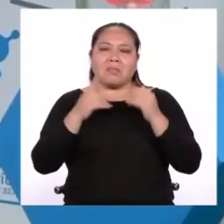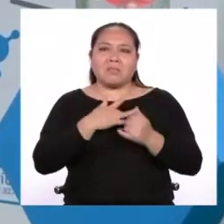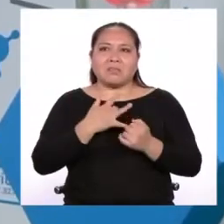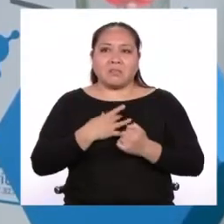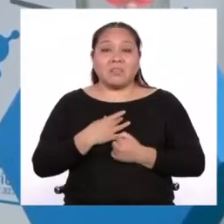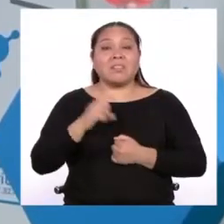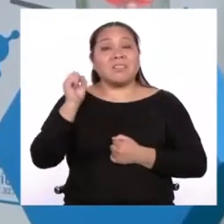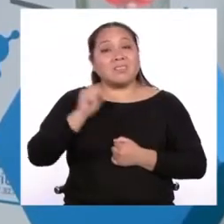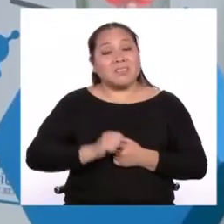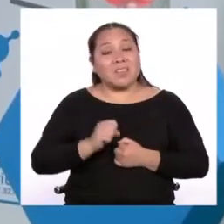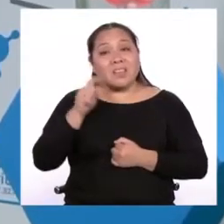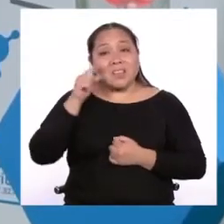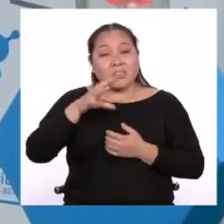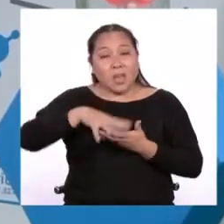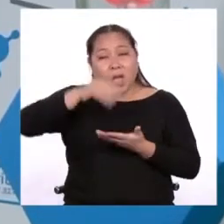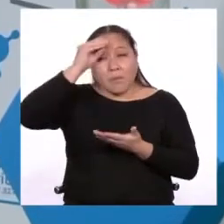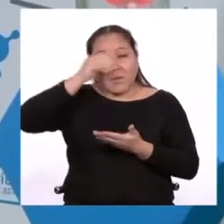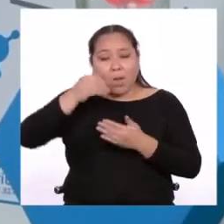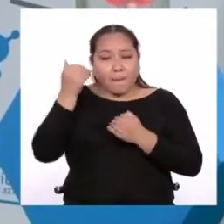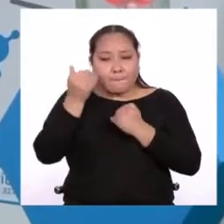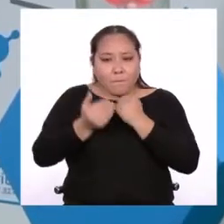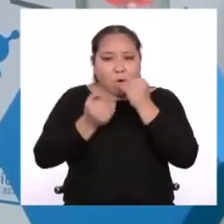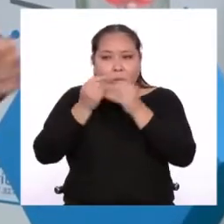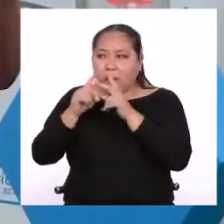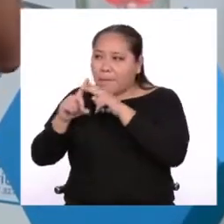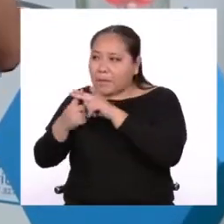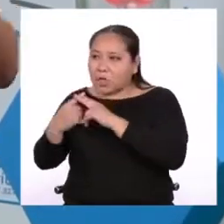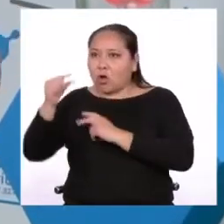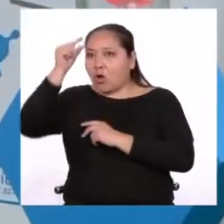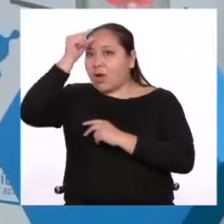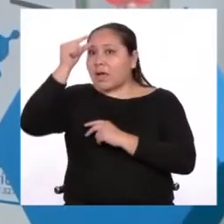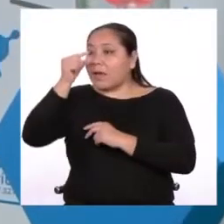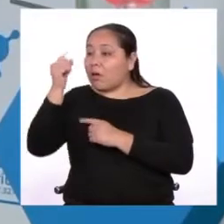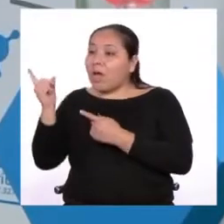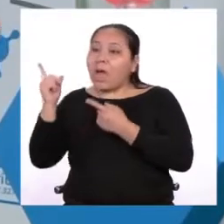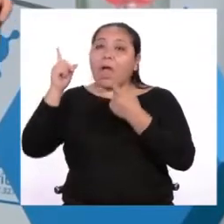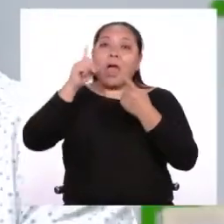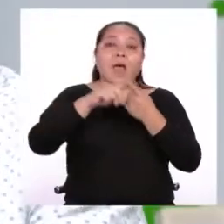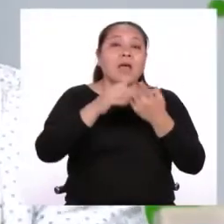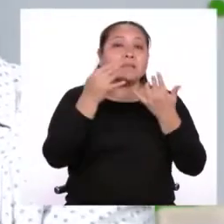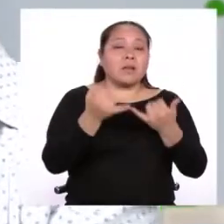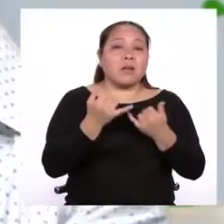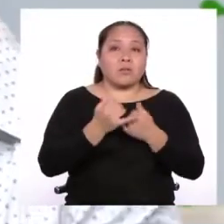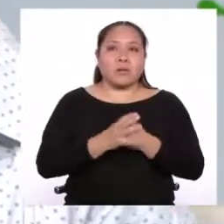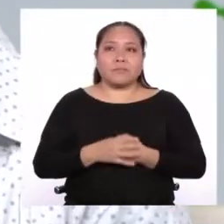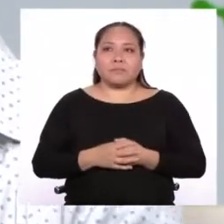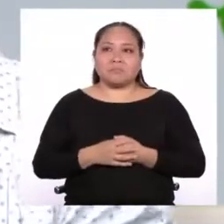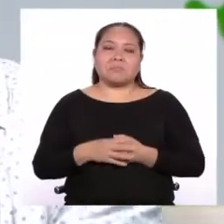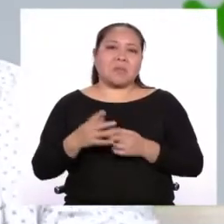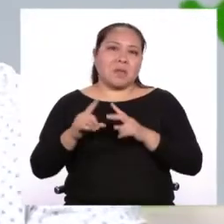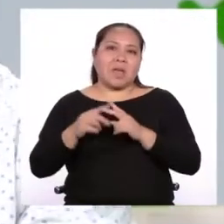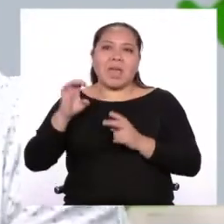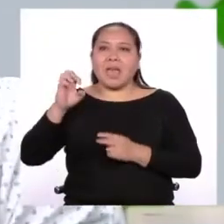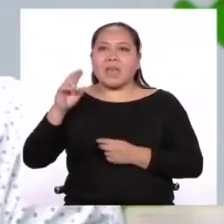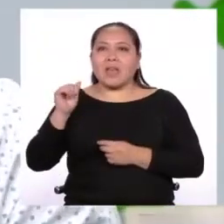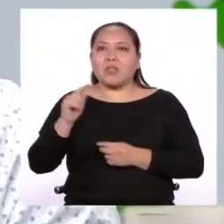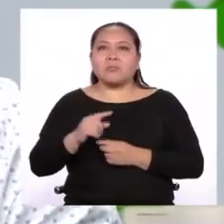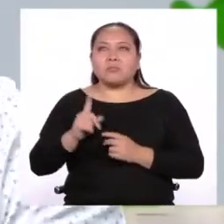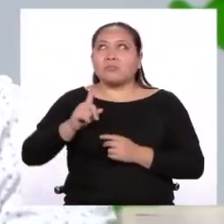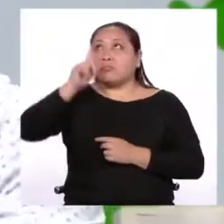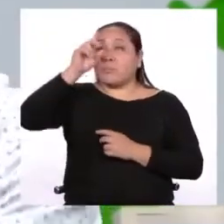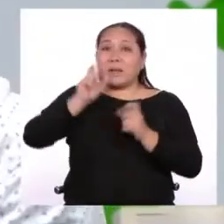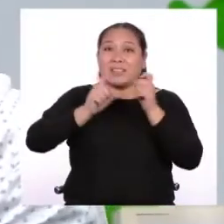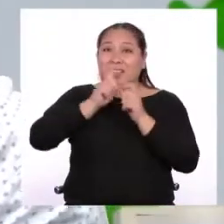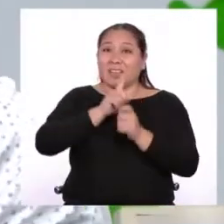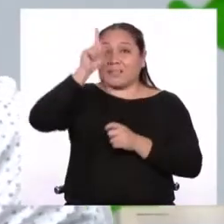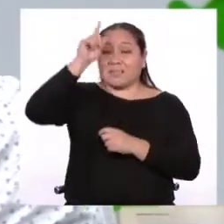lo hemos ido aprendiendo poco a poco desde los griegos hasta nuestros días, pasando por Heratóstenes, los astronautas